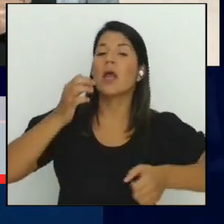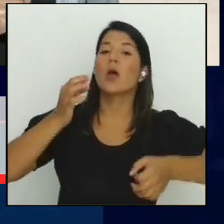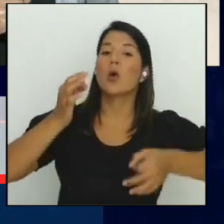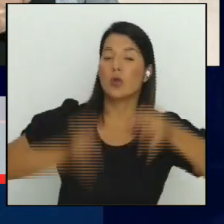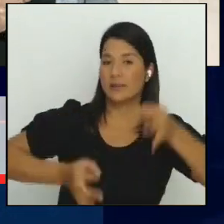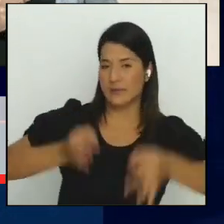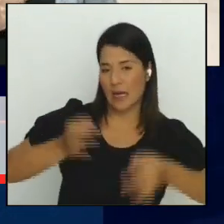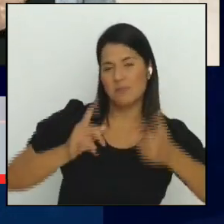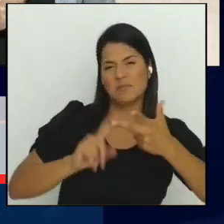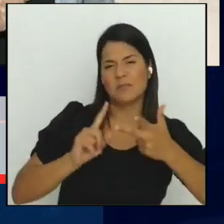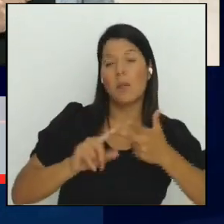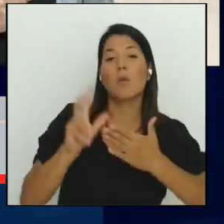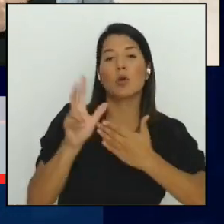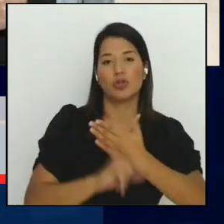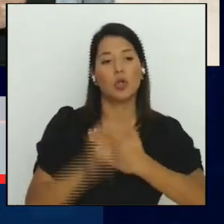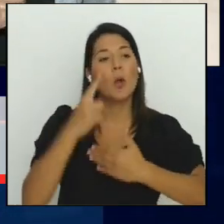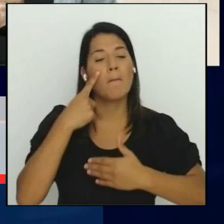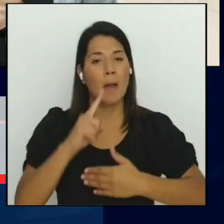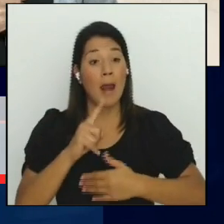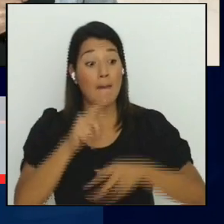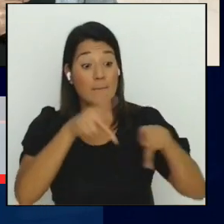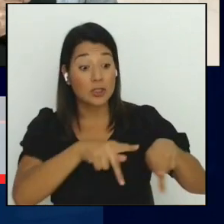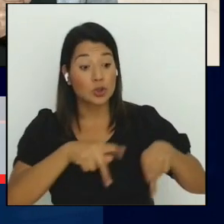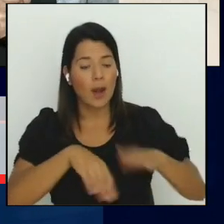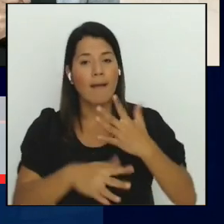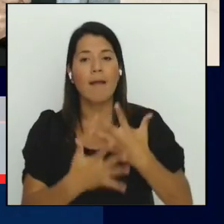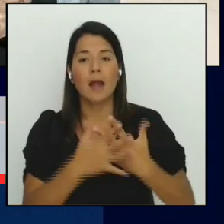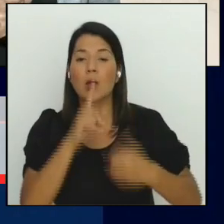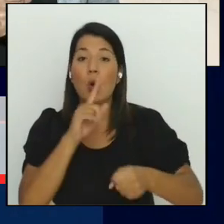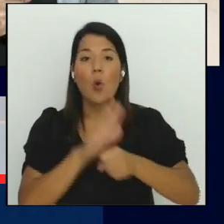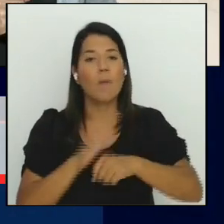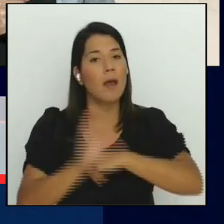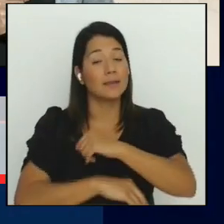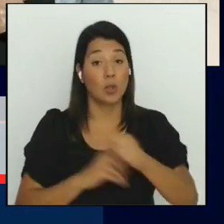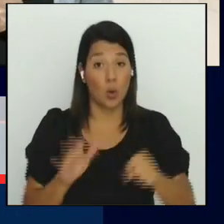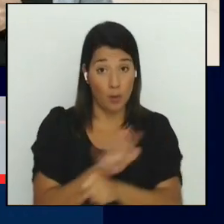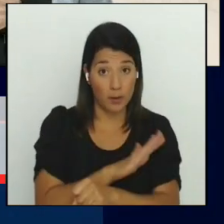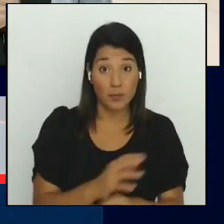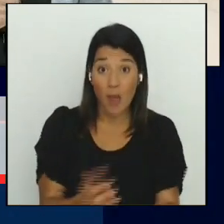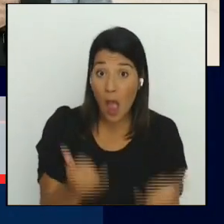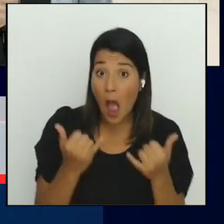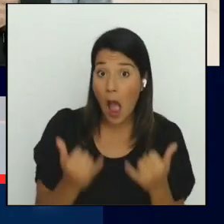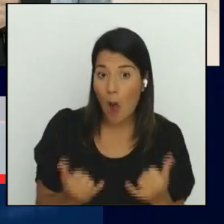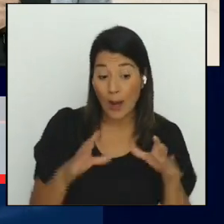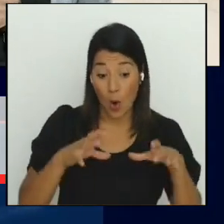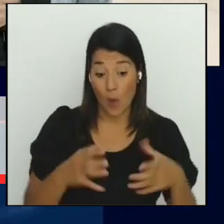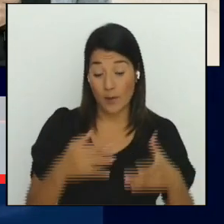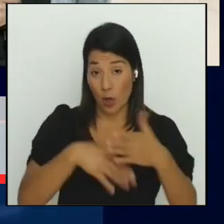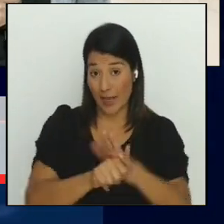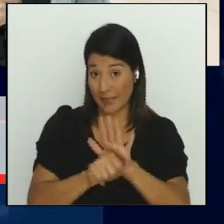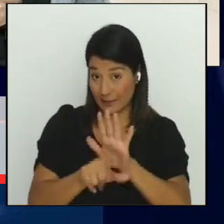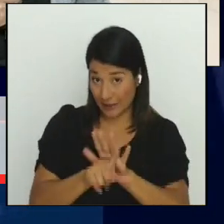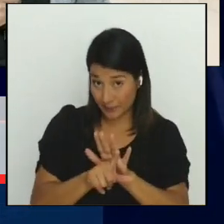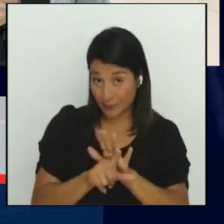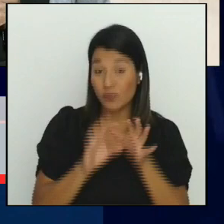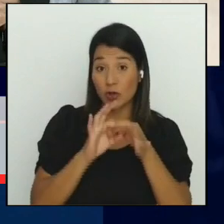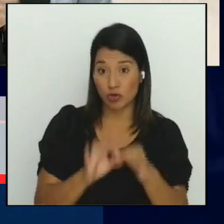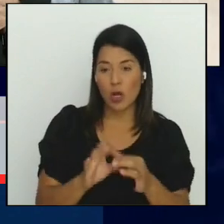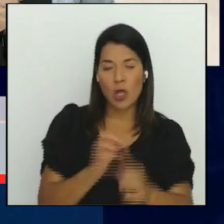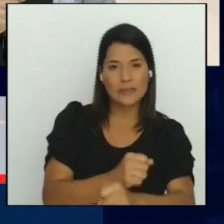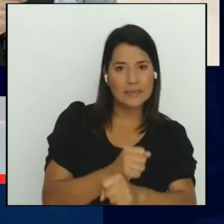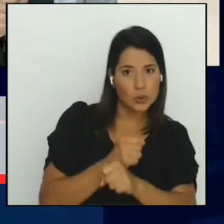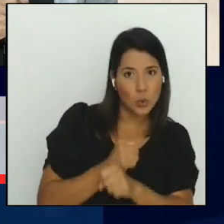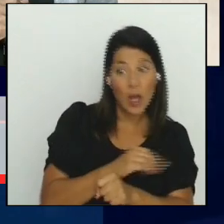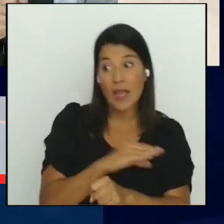la Comisión de Seguridad y Narcotráfico estudie todas estas iniciativas de ley y se dé paso a su trámite